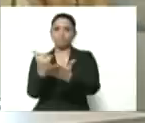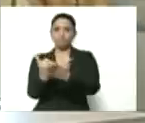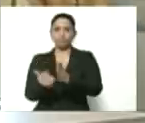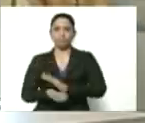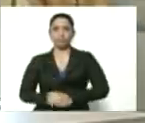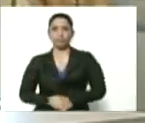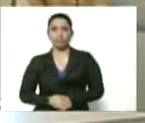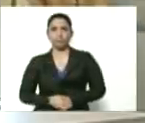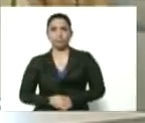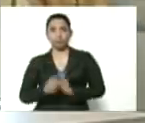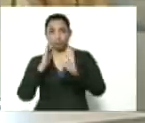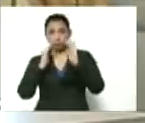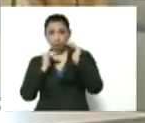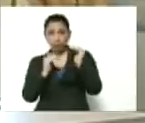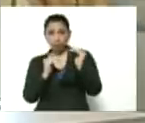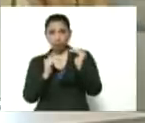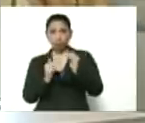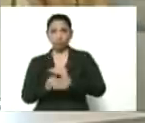Atendiendo.